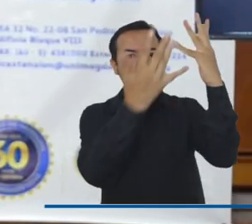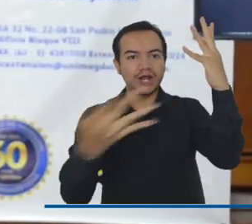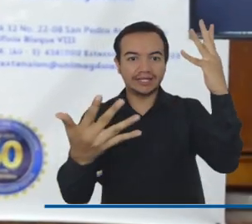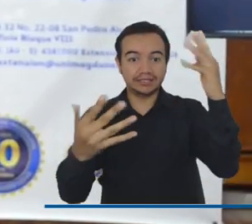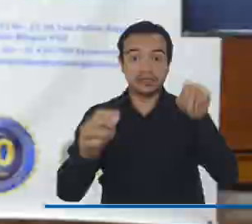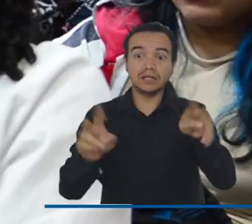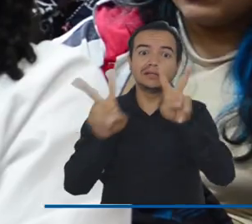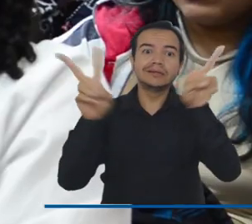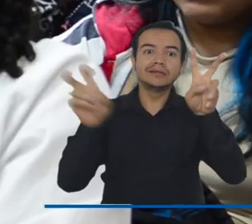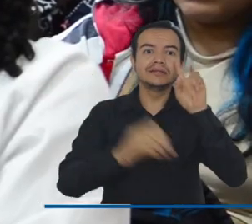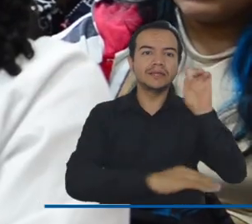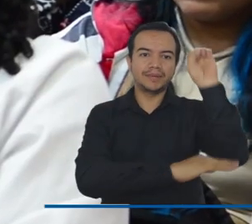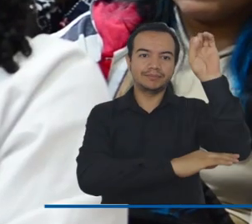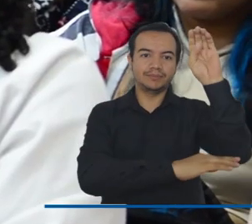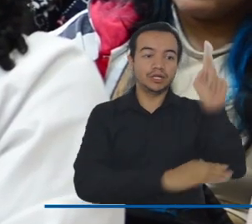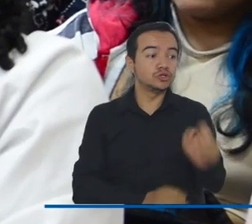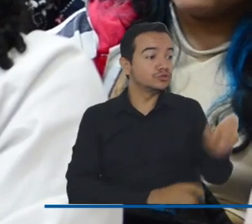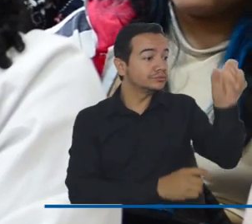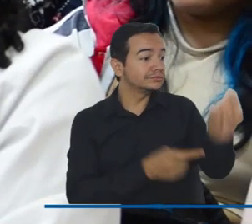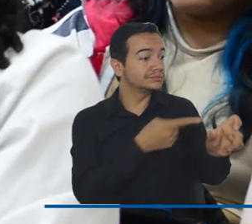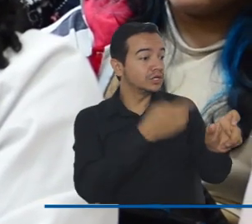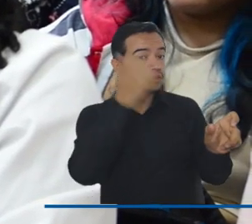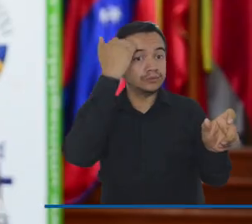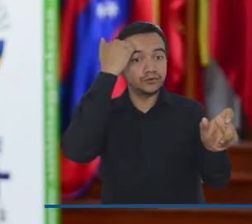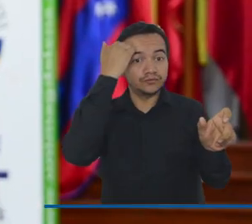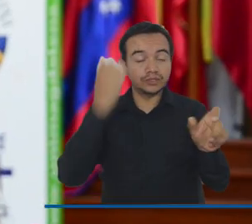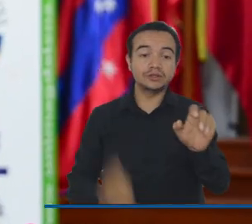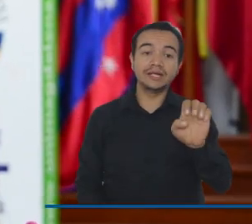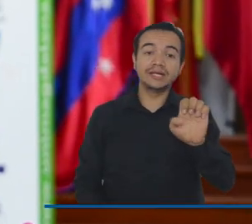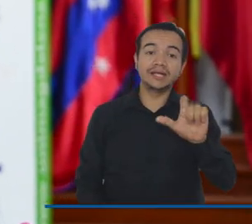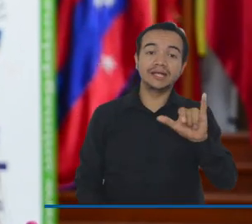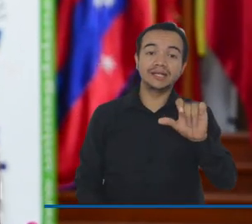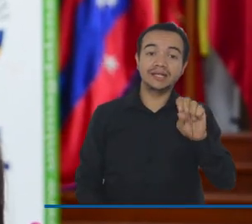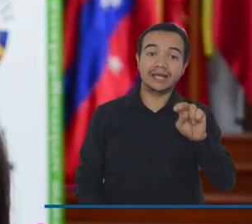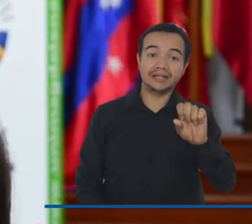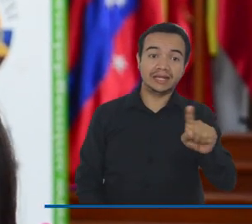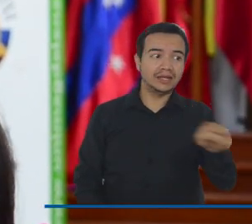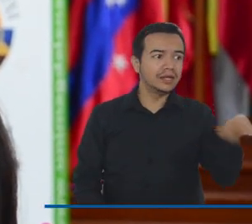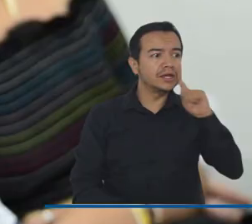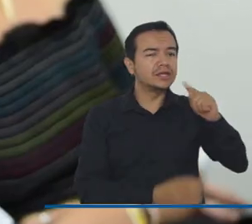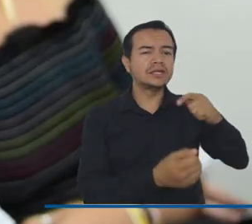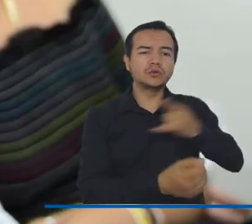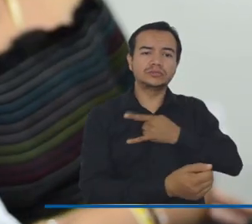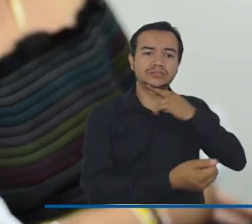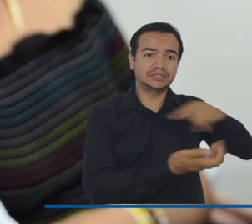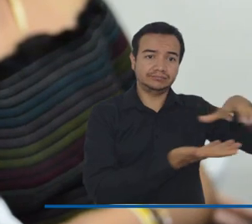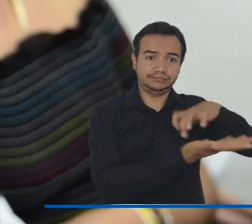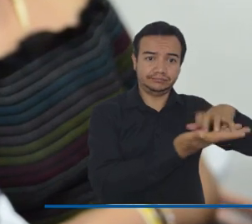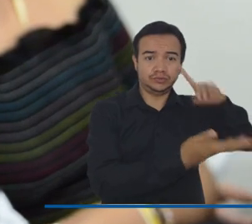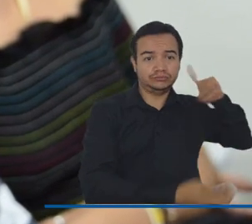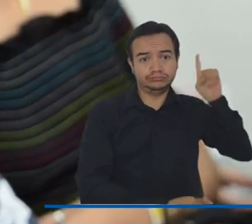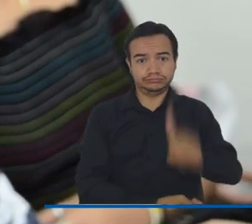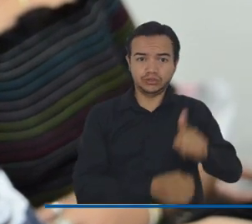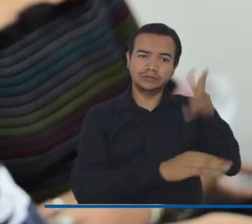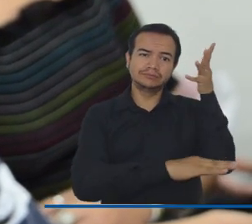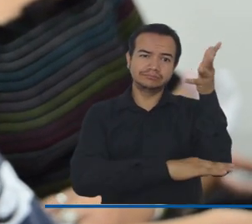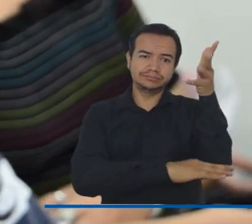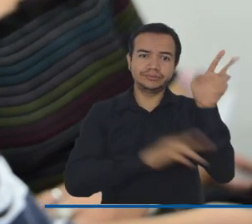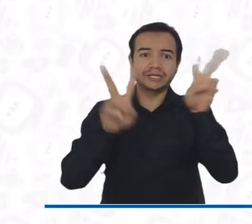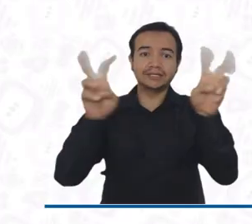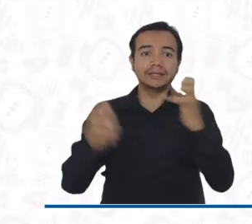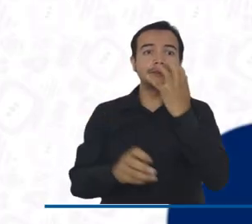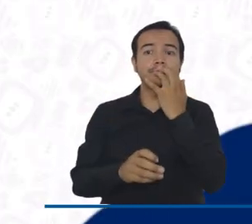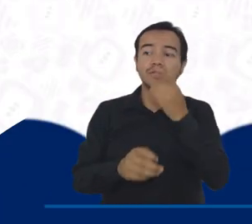Muñoz, docente de la Universidad del Atlántico, quien estuvo compartiendo su conocimiento sobre Gabo con los estudiantes de la Universidad del